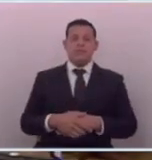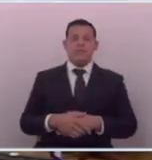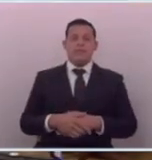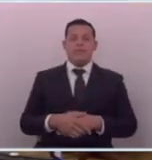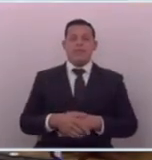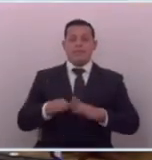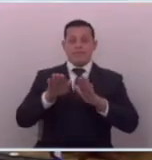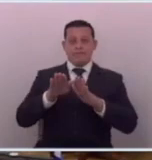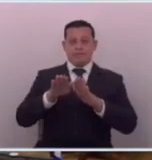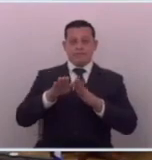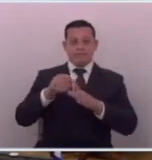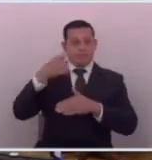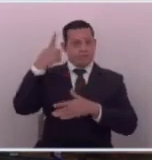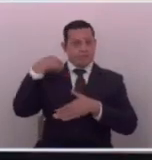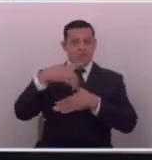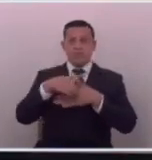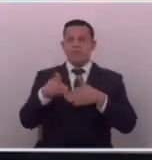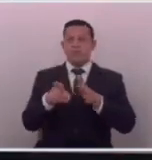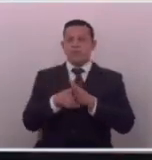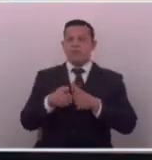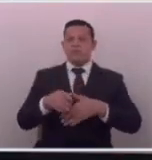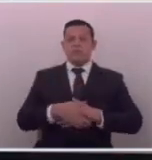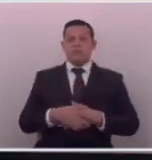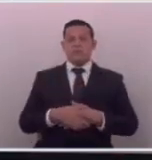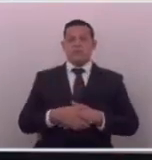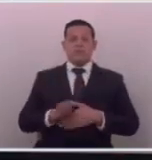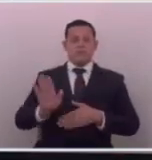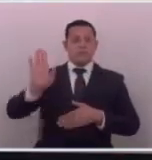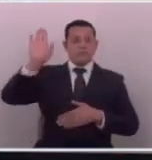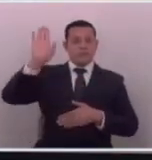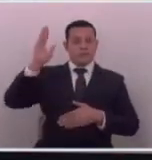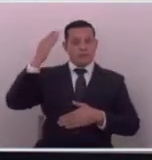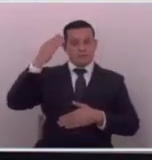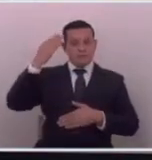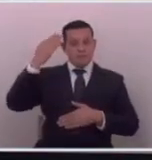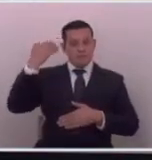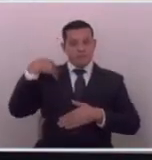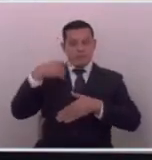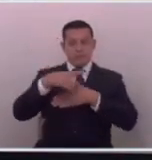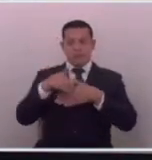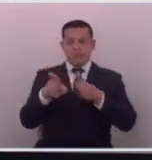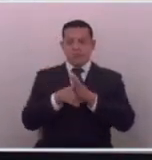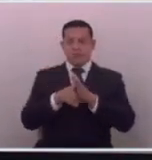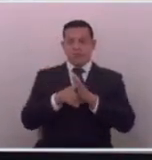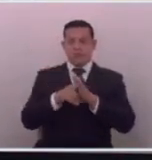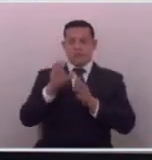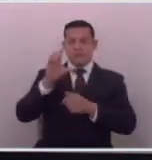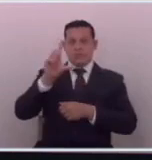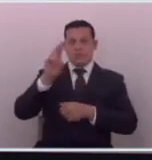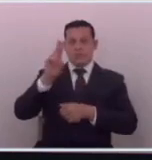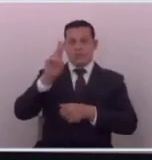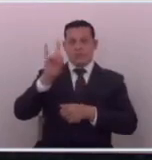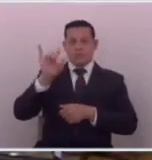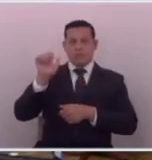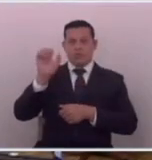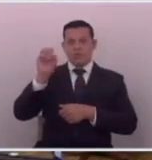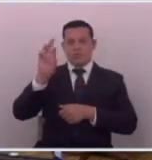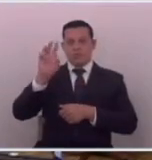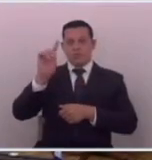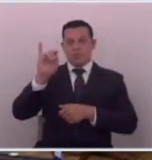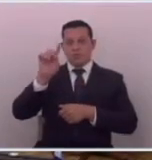gracias diputado tiene la palabra la diputada Claudia Ortiz